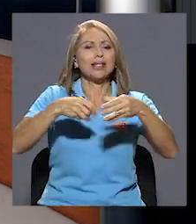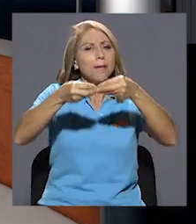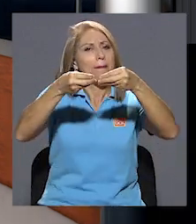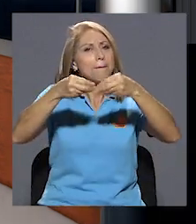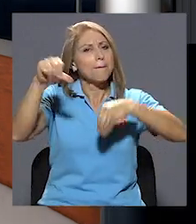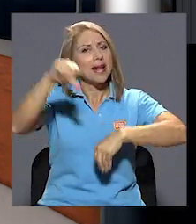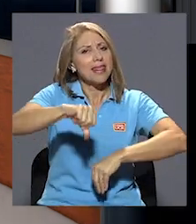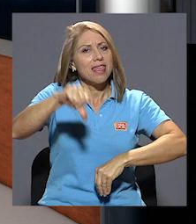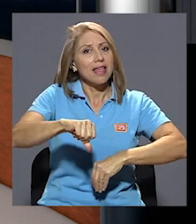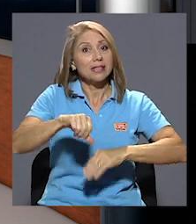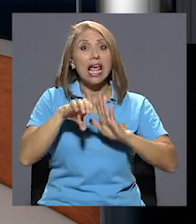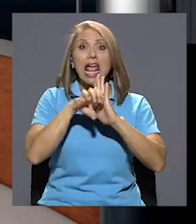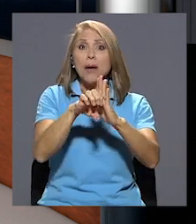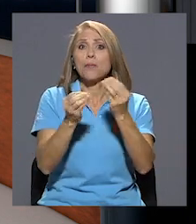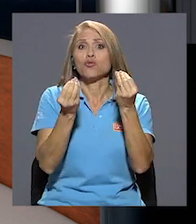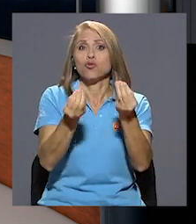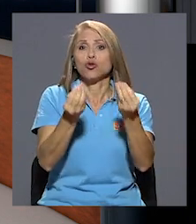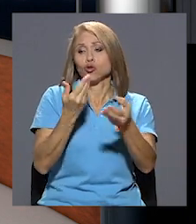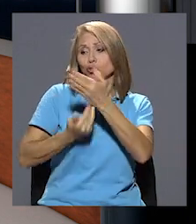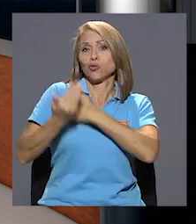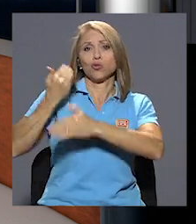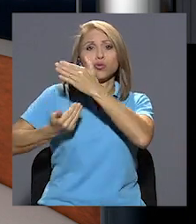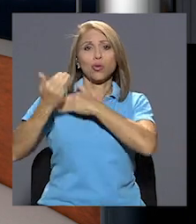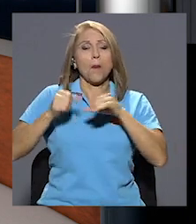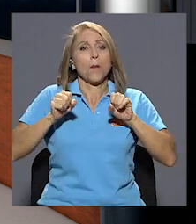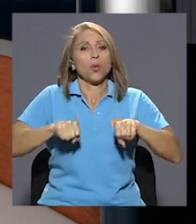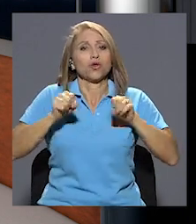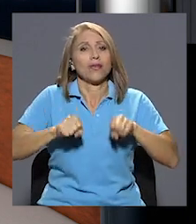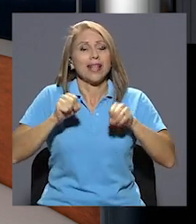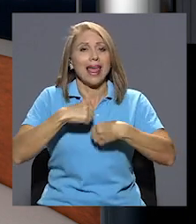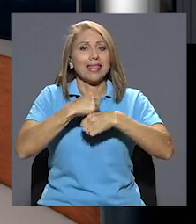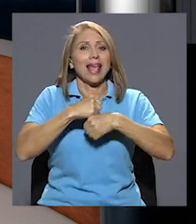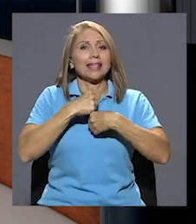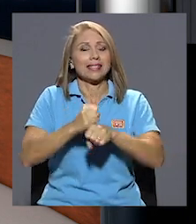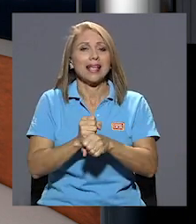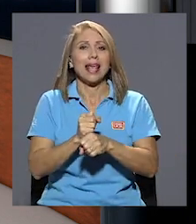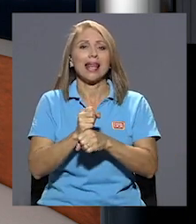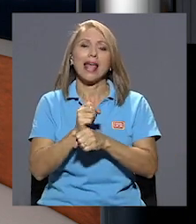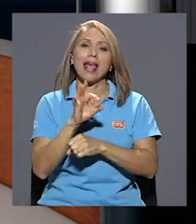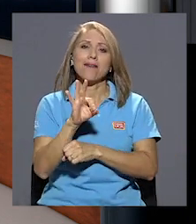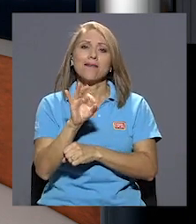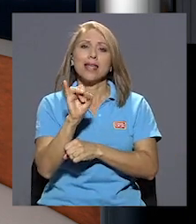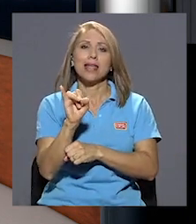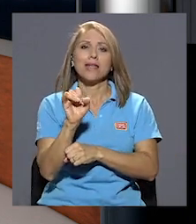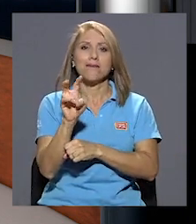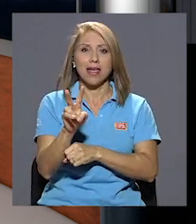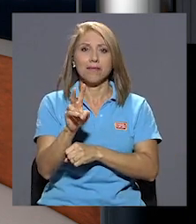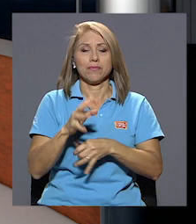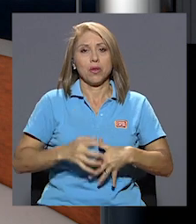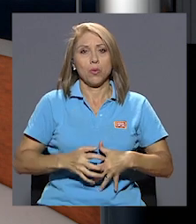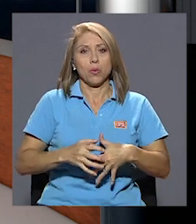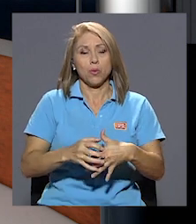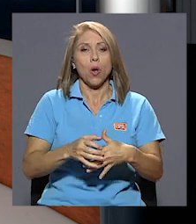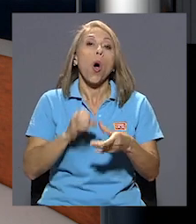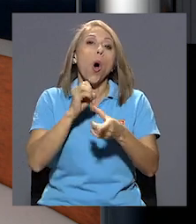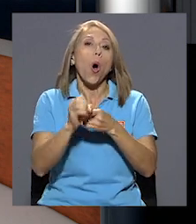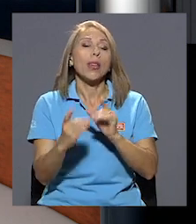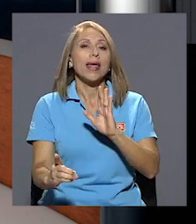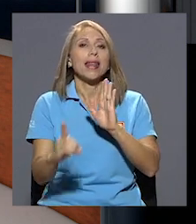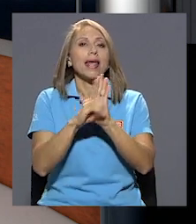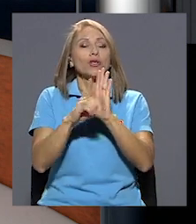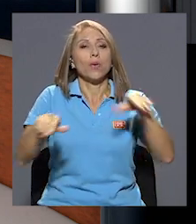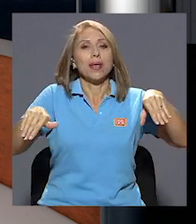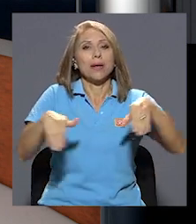sobran. En el pasado reciente, la posibilidad de efectuar el procedimiento de fecundación in vitro o el derecho al matrimonio